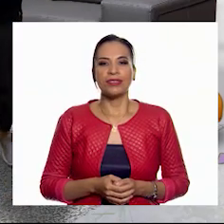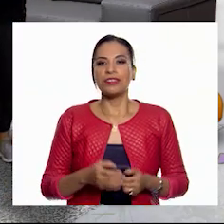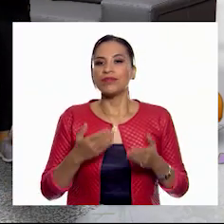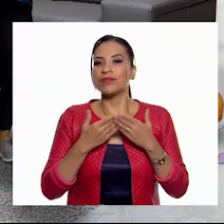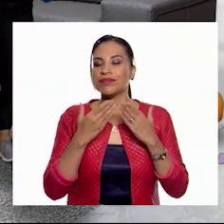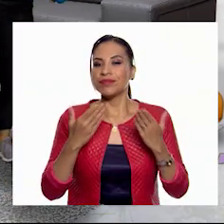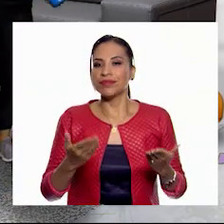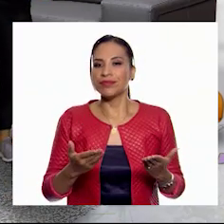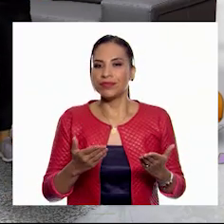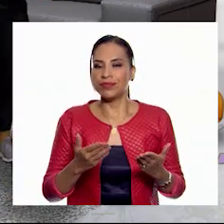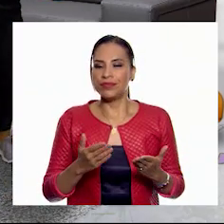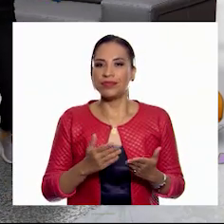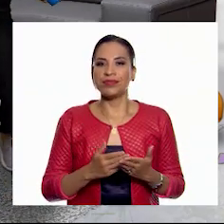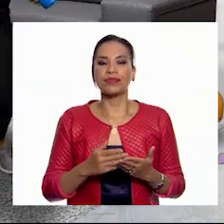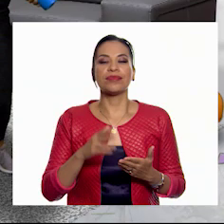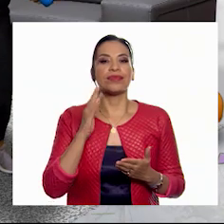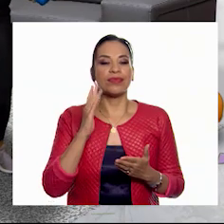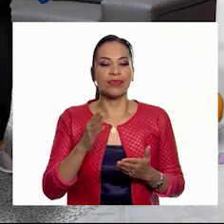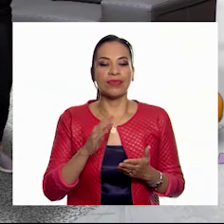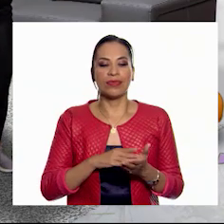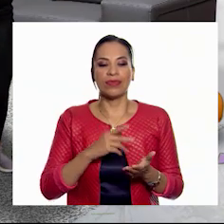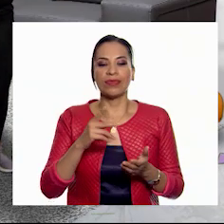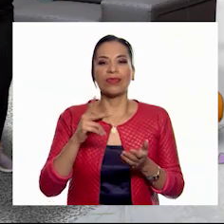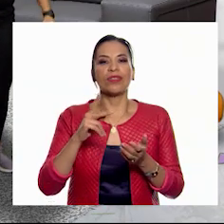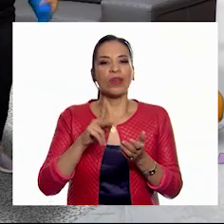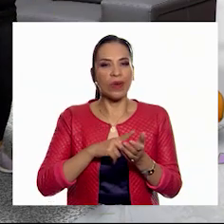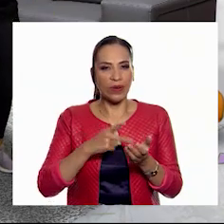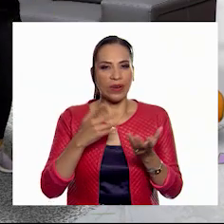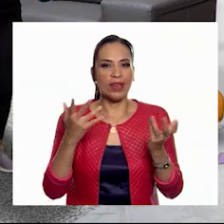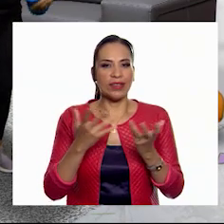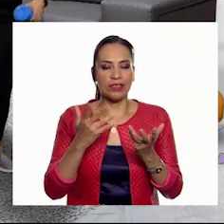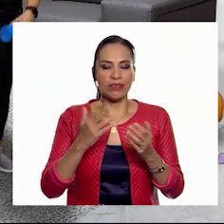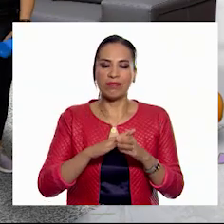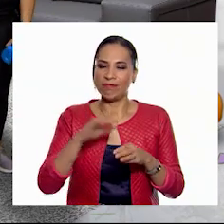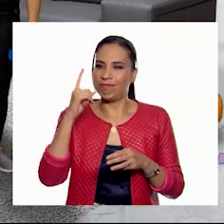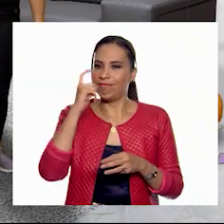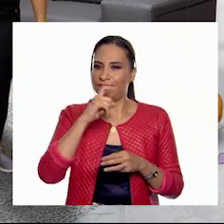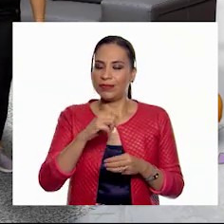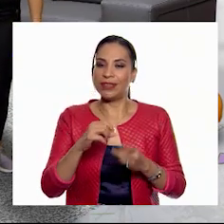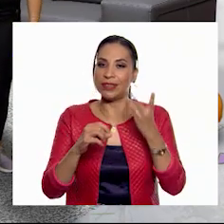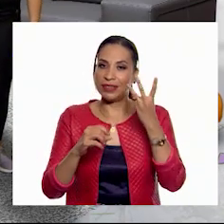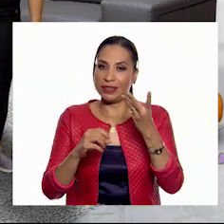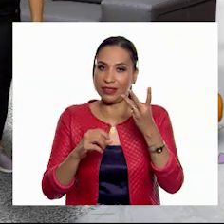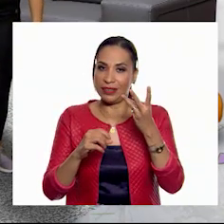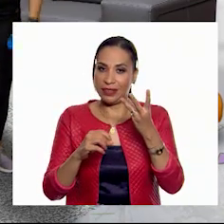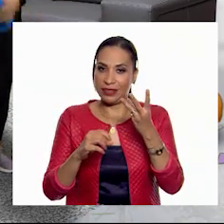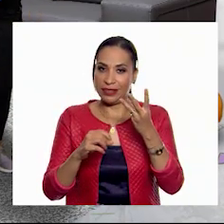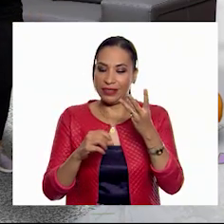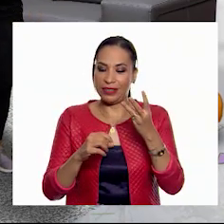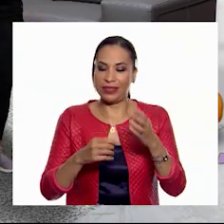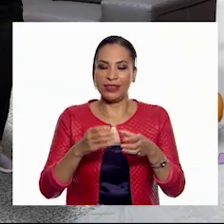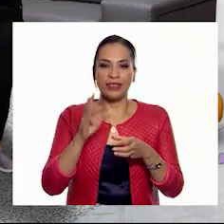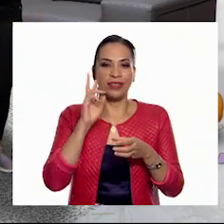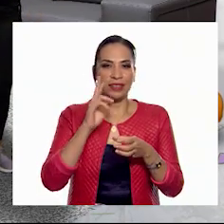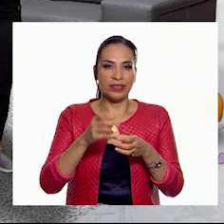Ahora, alto, Jorge. Ya le dimos uno. Vamos a hacerlo un poquito más complejo. Tres golpes. Tres golpes.